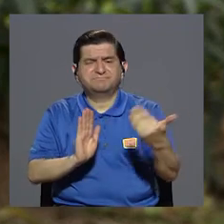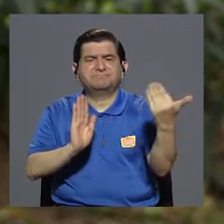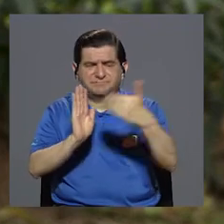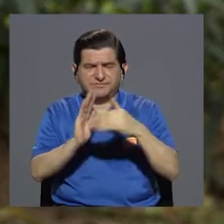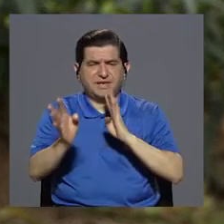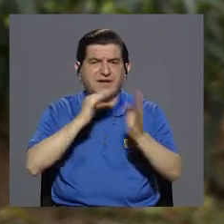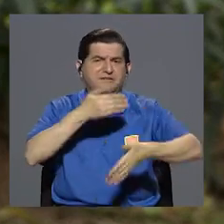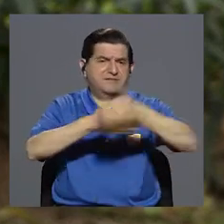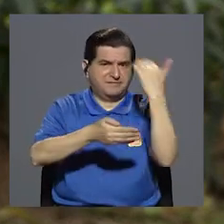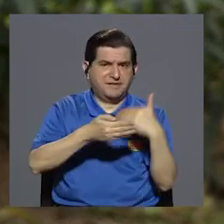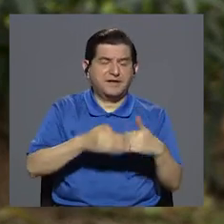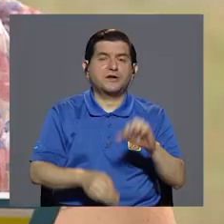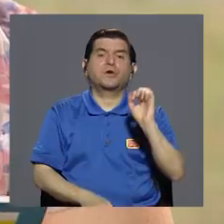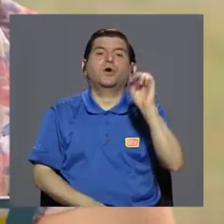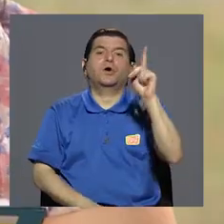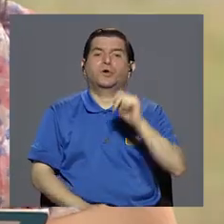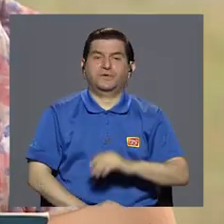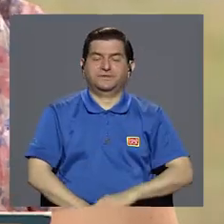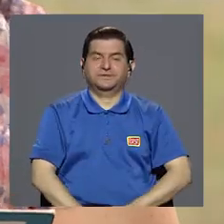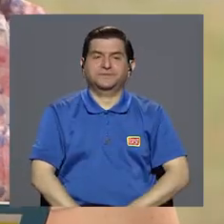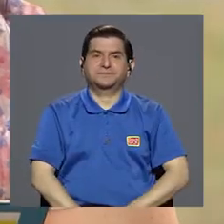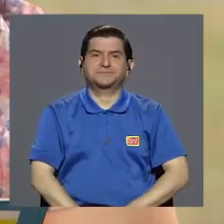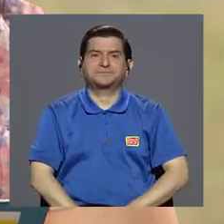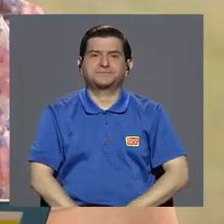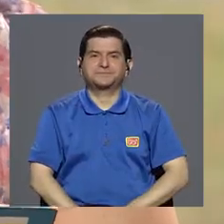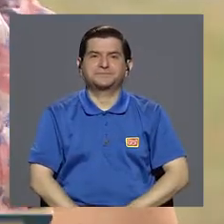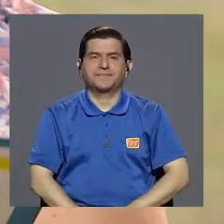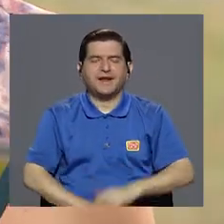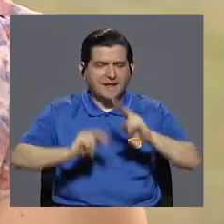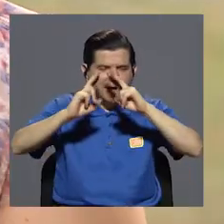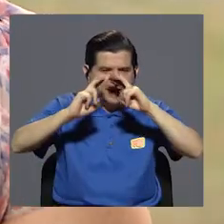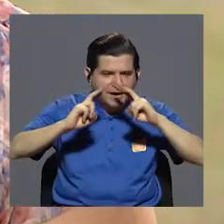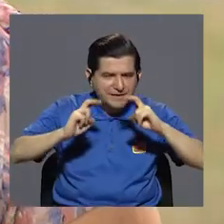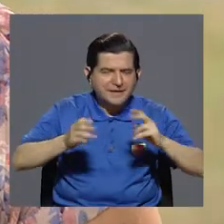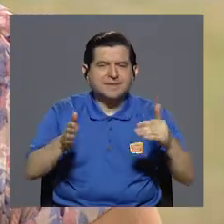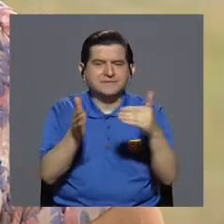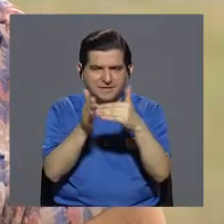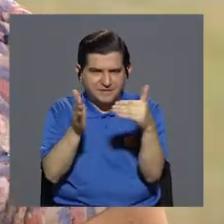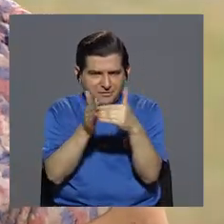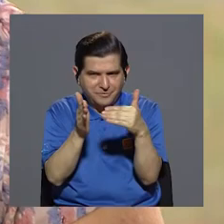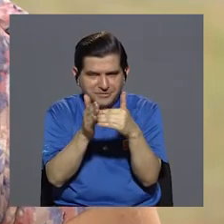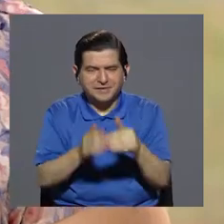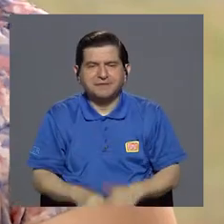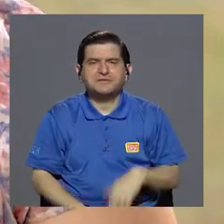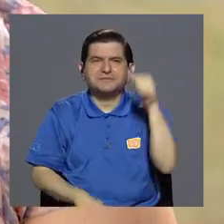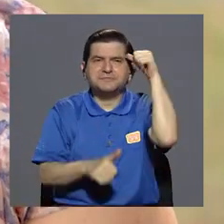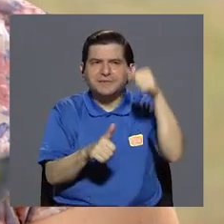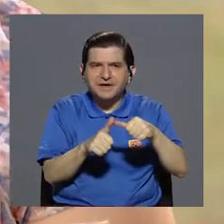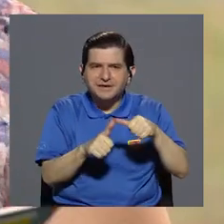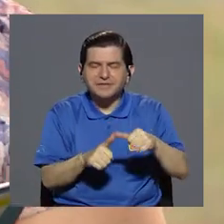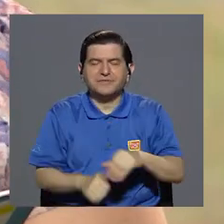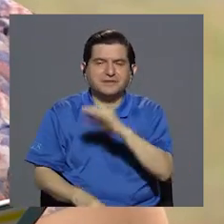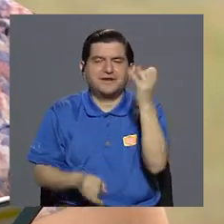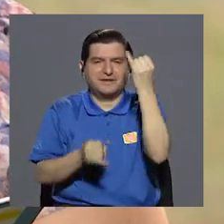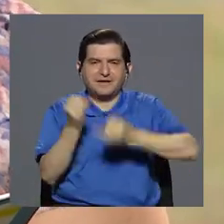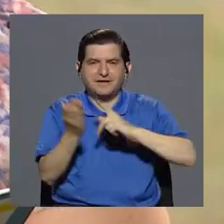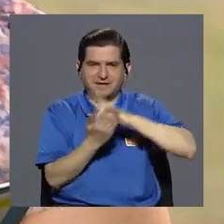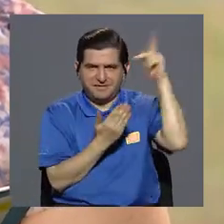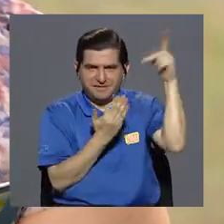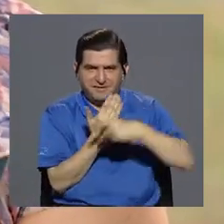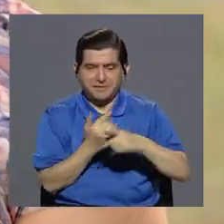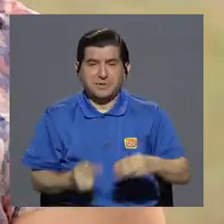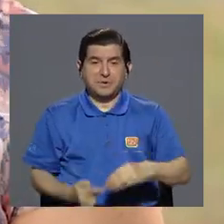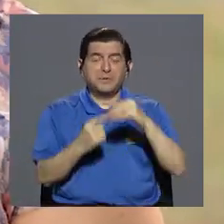con estas secuelas que estamos hablando. Ok, bueno. Repasemos, tal vez para ir cerrando el programa,